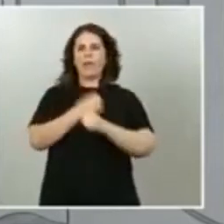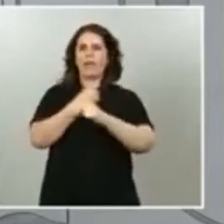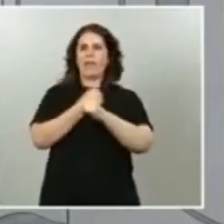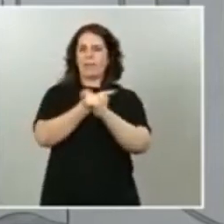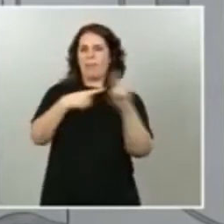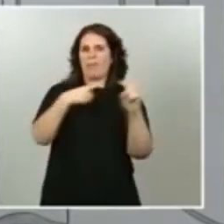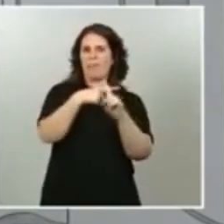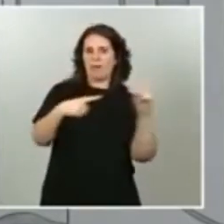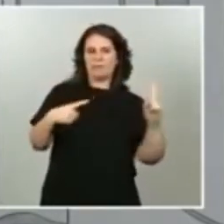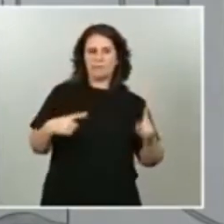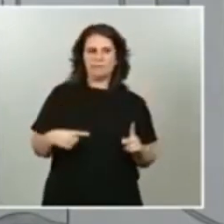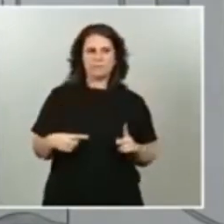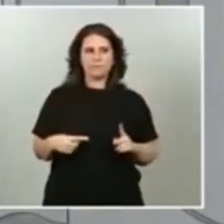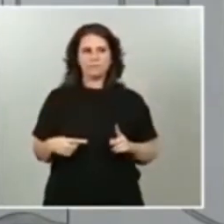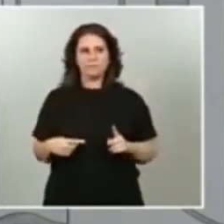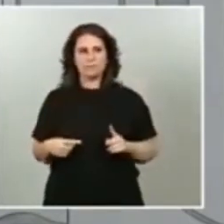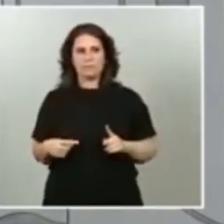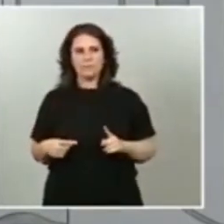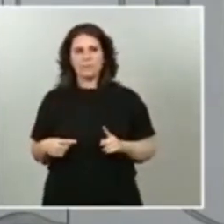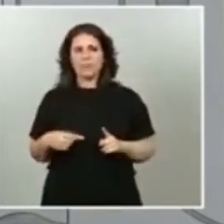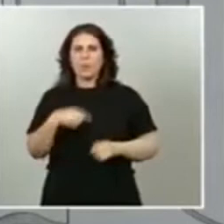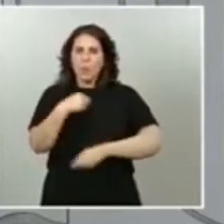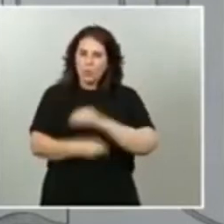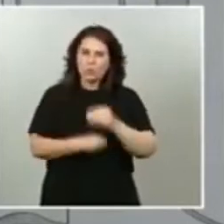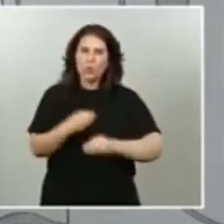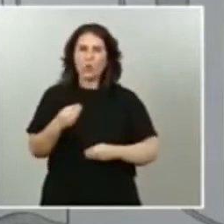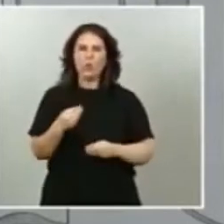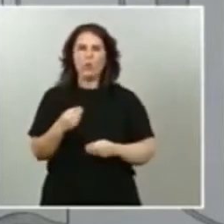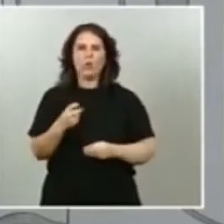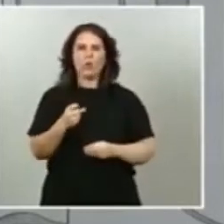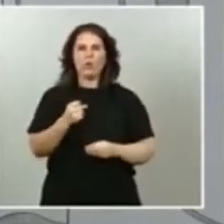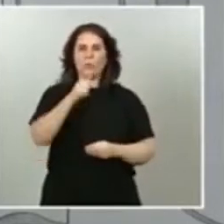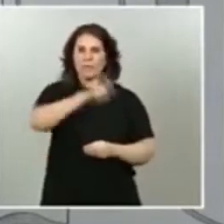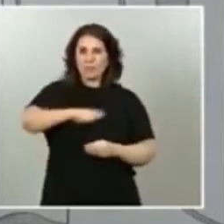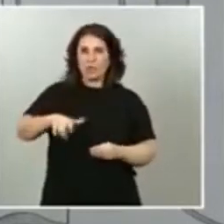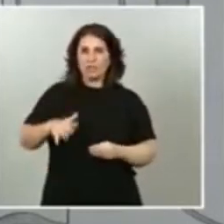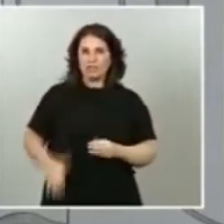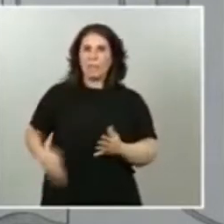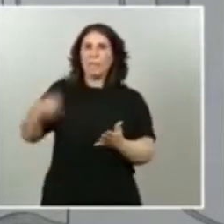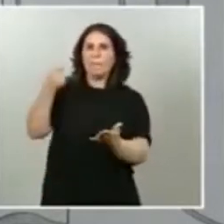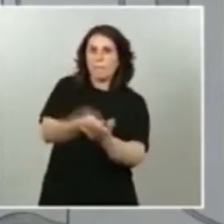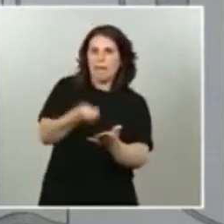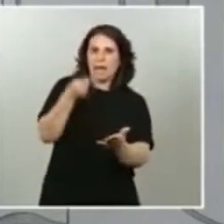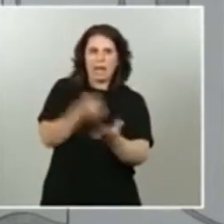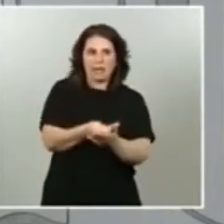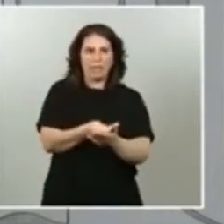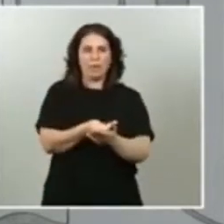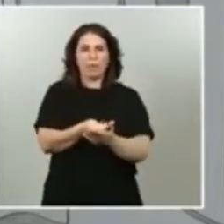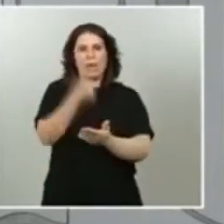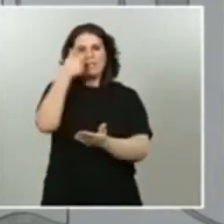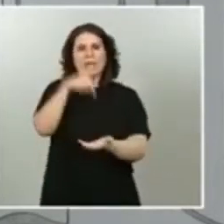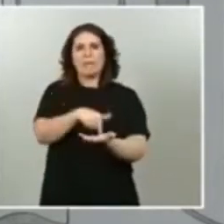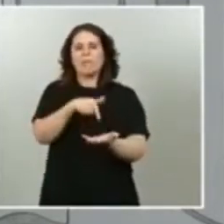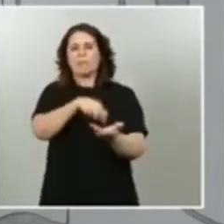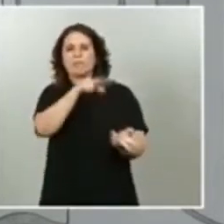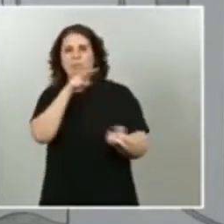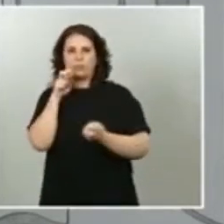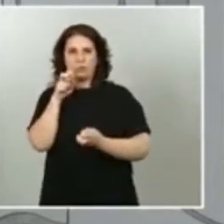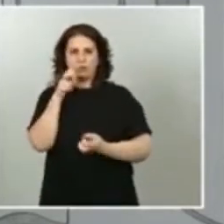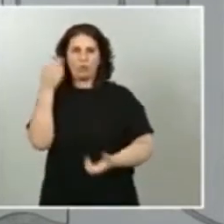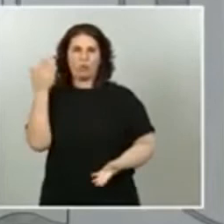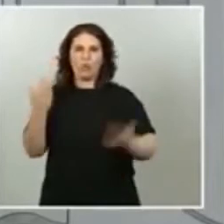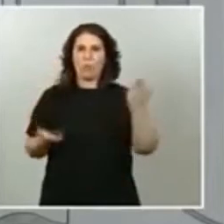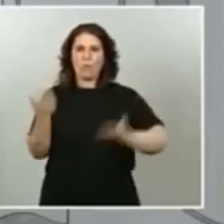utilizados por aquellos que proporcionalmente están pagando una mayor parte de impuestos respecto a las grandes